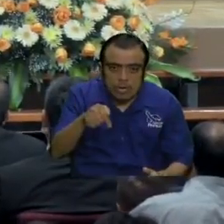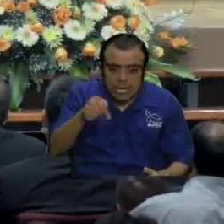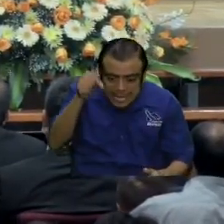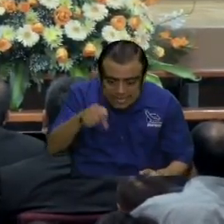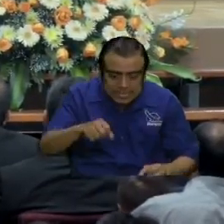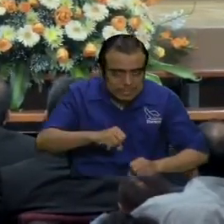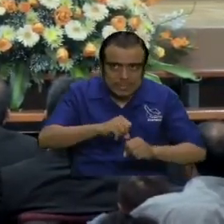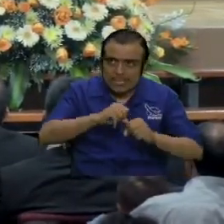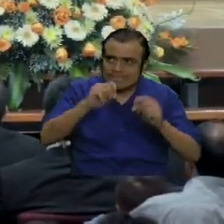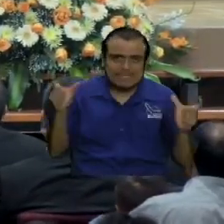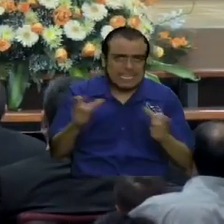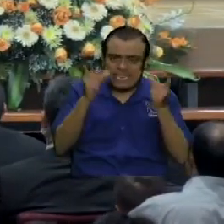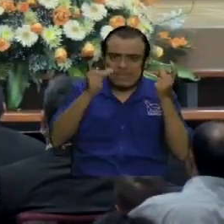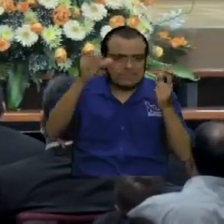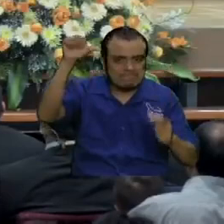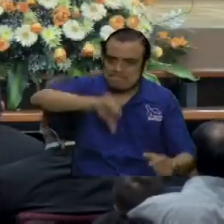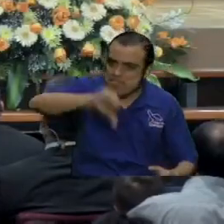pagana